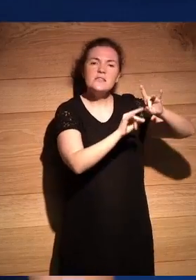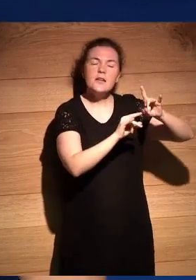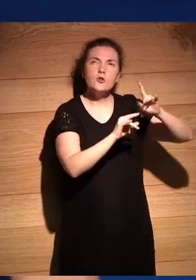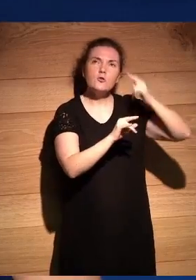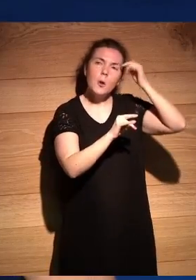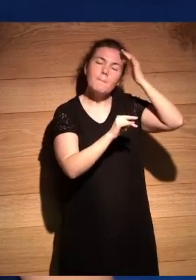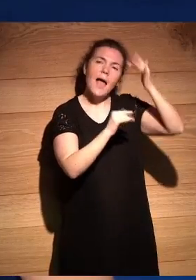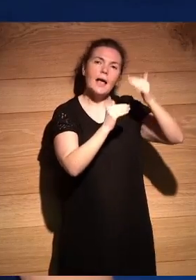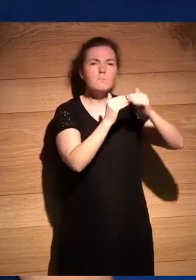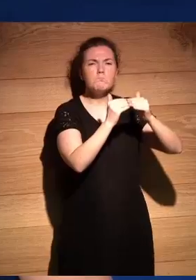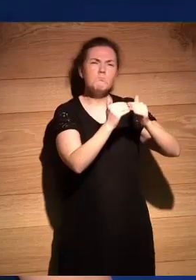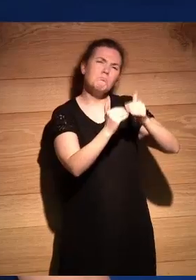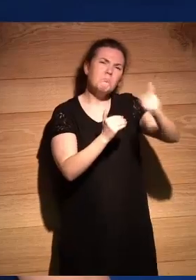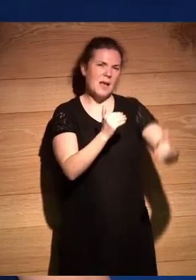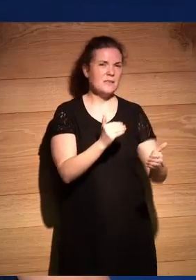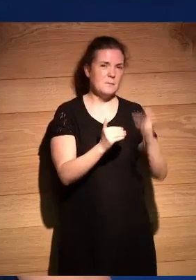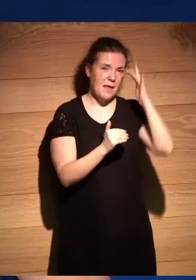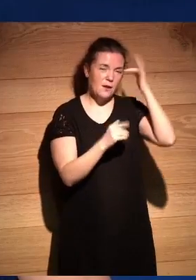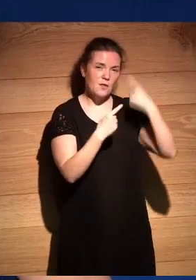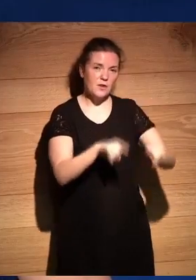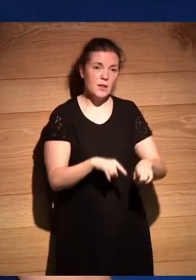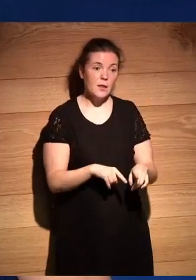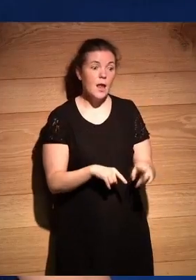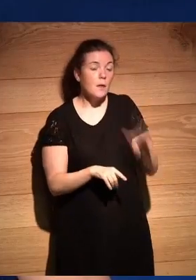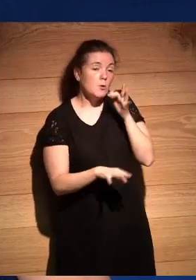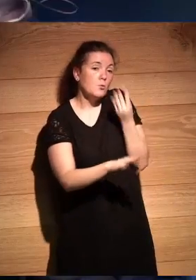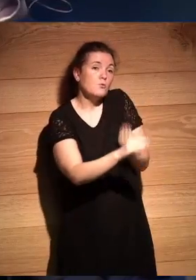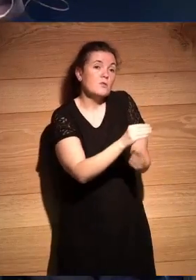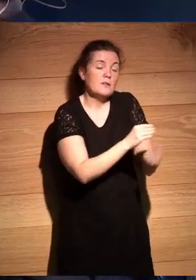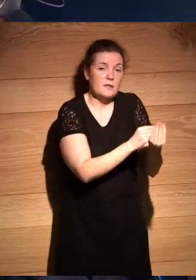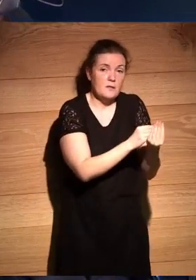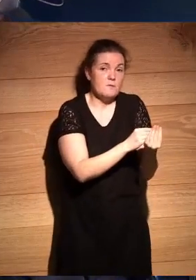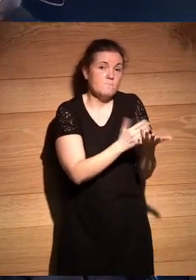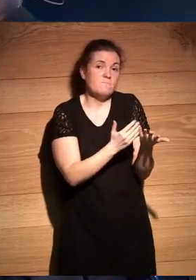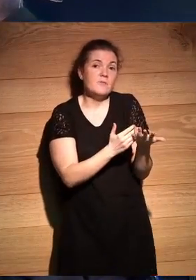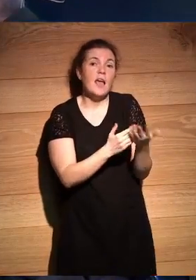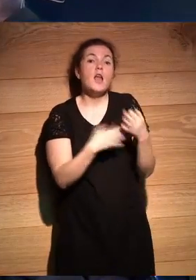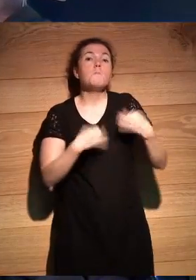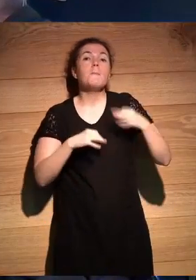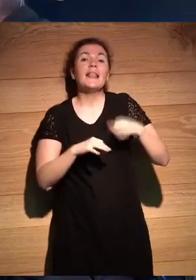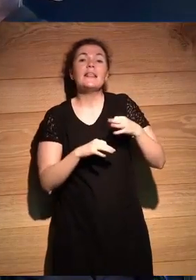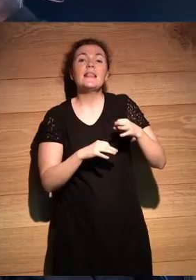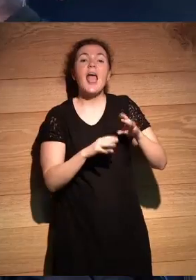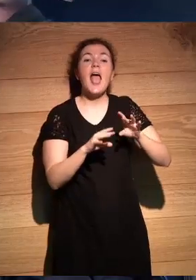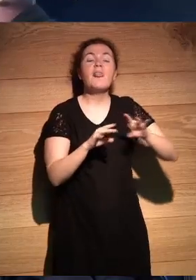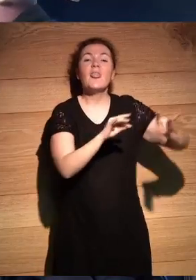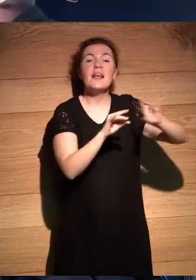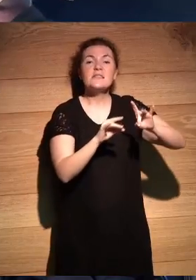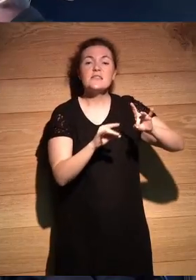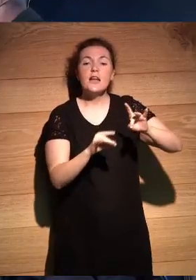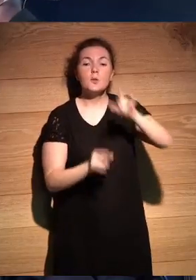allá mi mi imagen bueno tú eres local eso que es como muy raro porque generalmente el desierto es un punto de fuga para